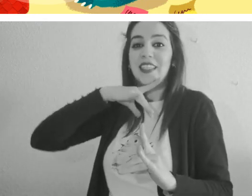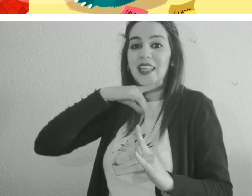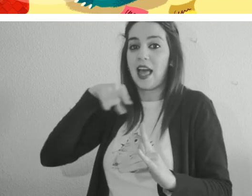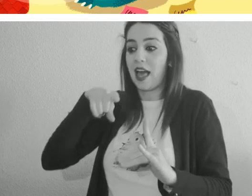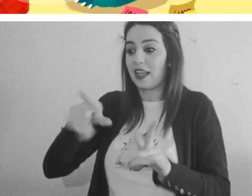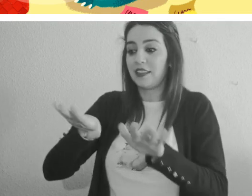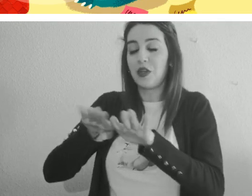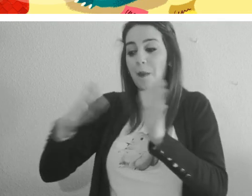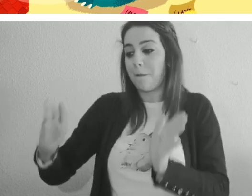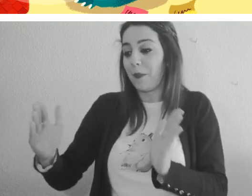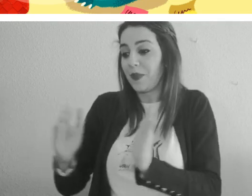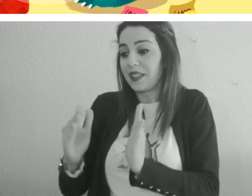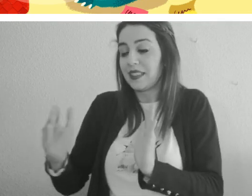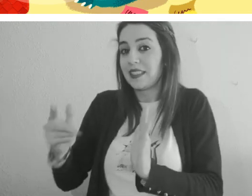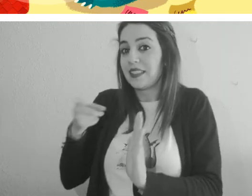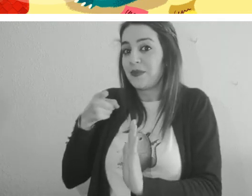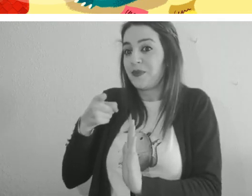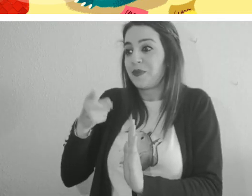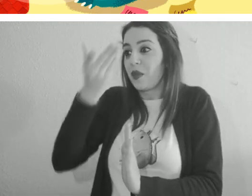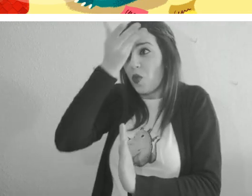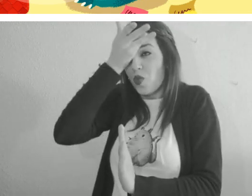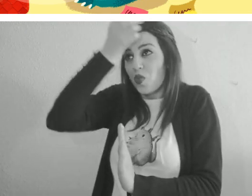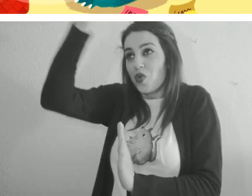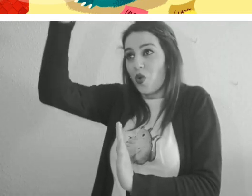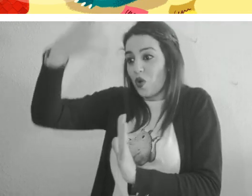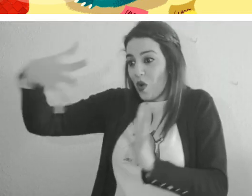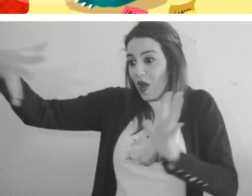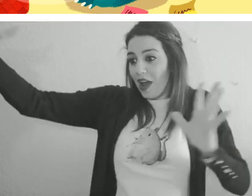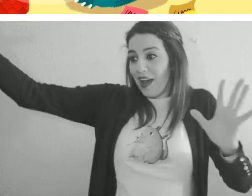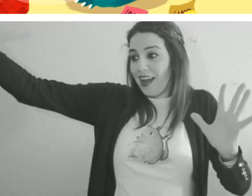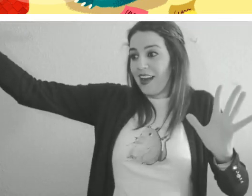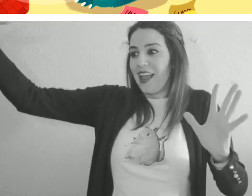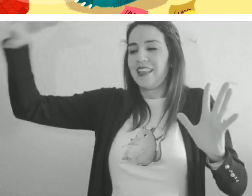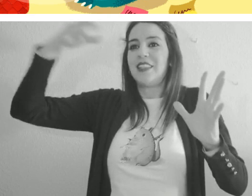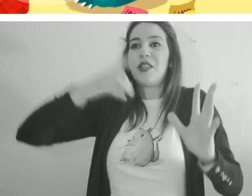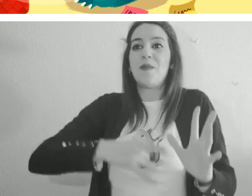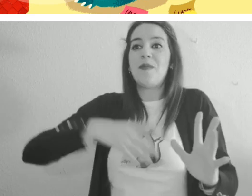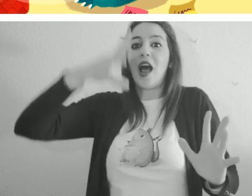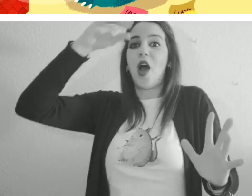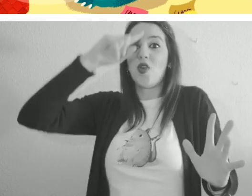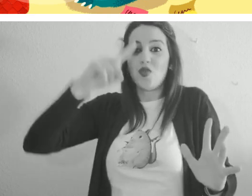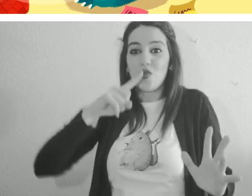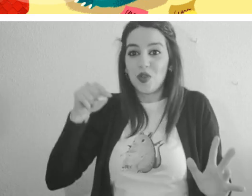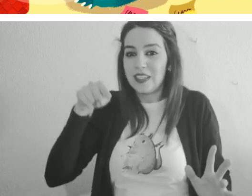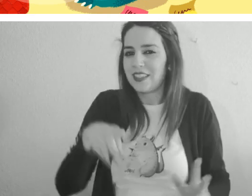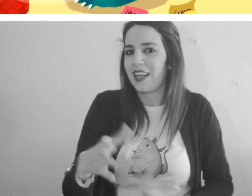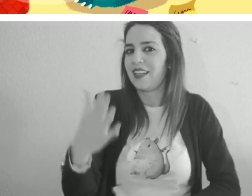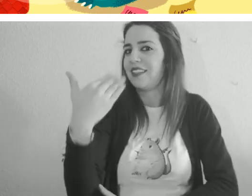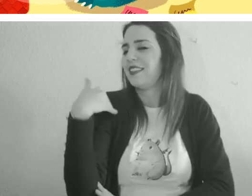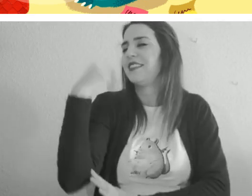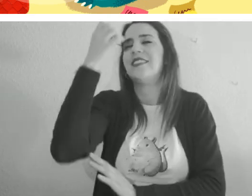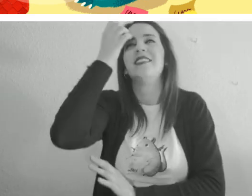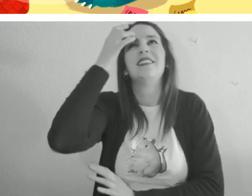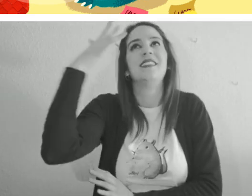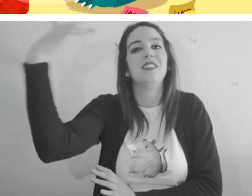su mesilla, estaba el unicornio grande, blanco y rosa con el que había soñado y que